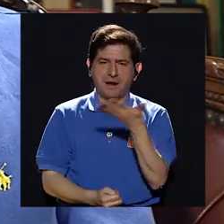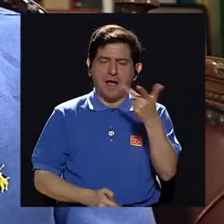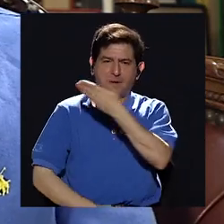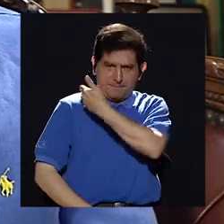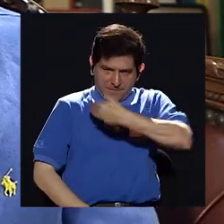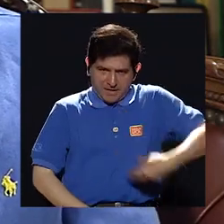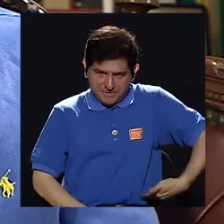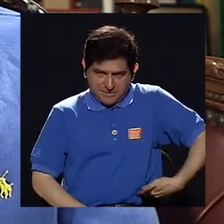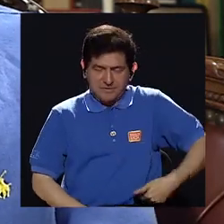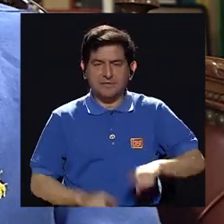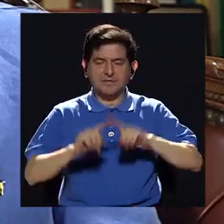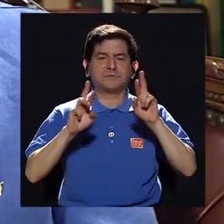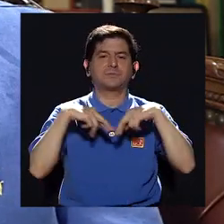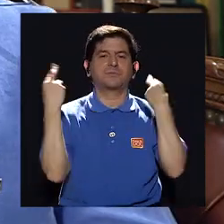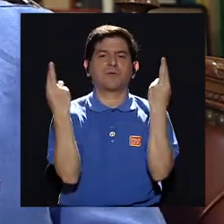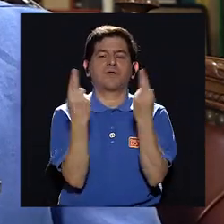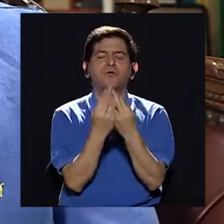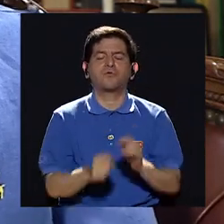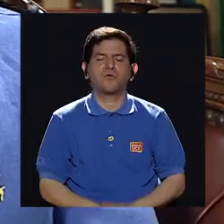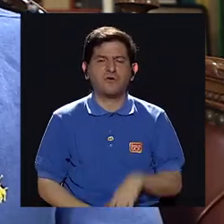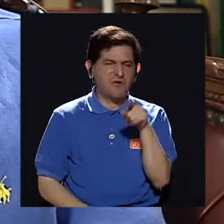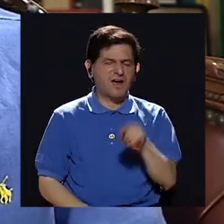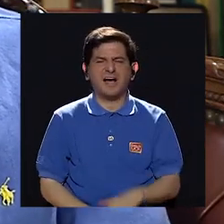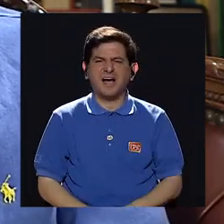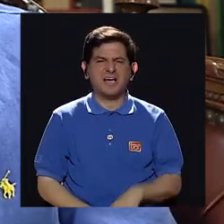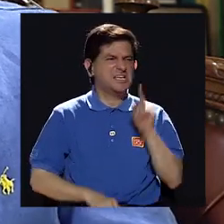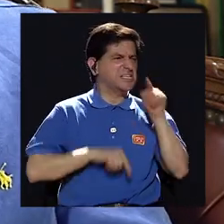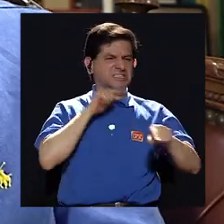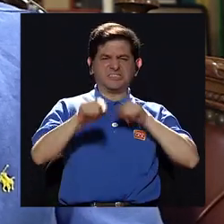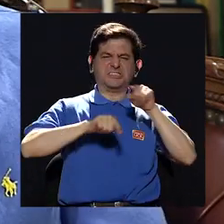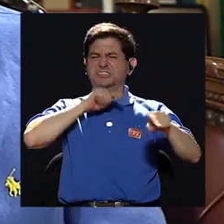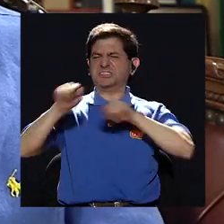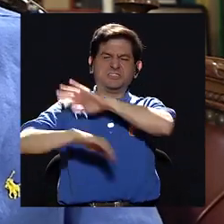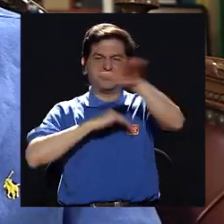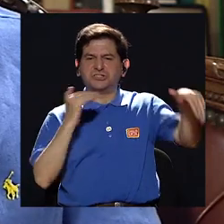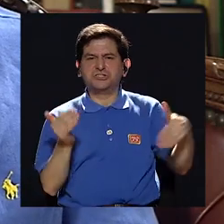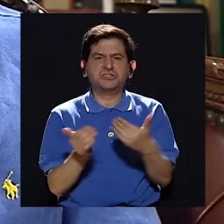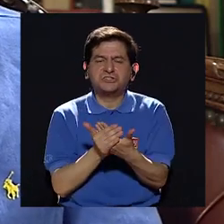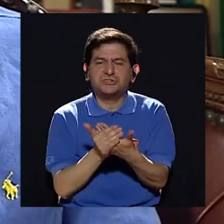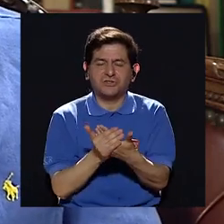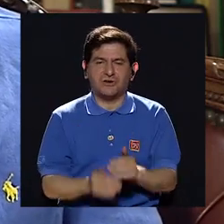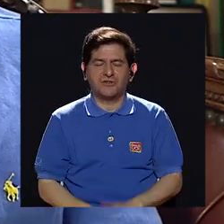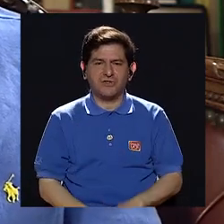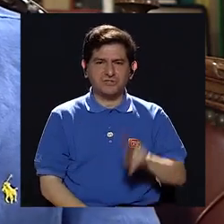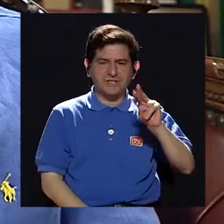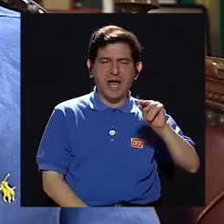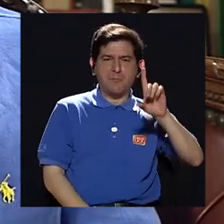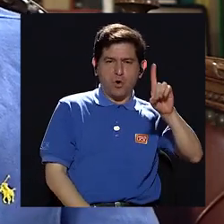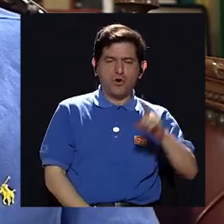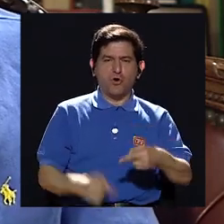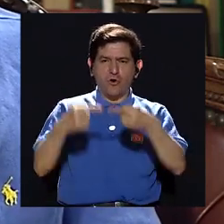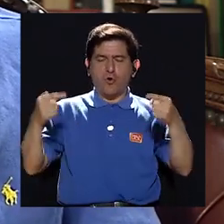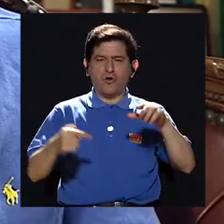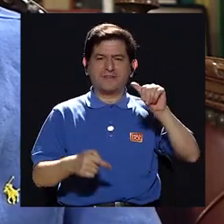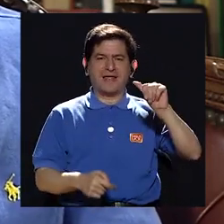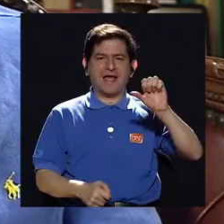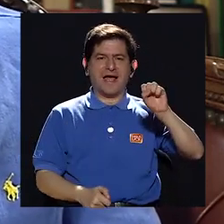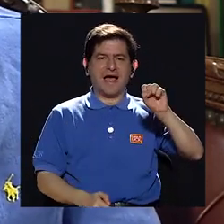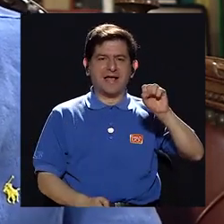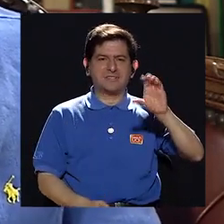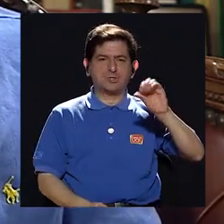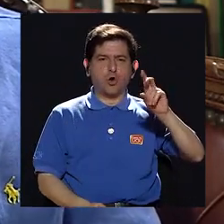pero fue una una reunión de recriminaciones entre Don Napoleón Duarte Ascona